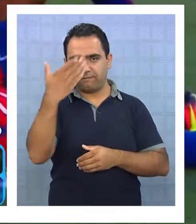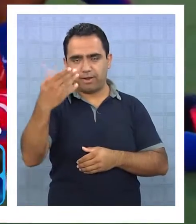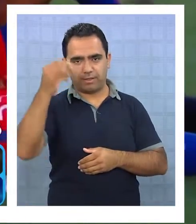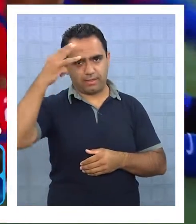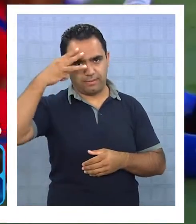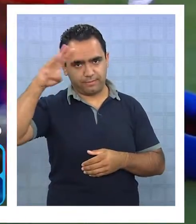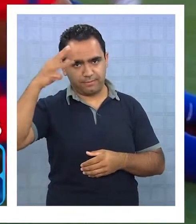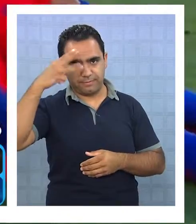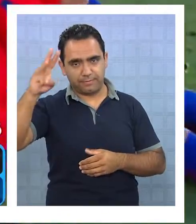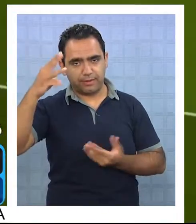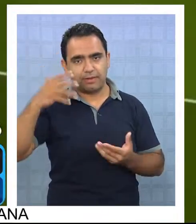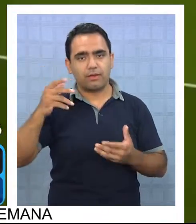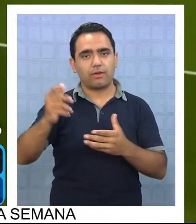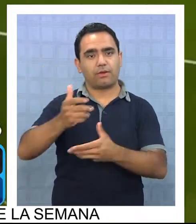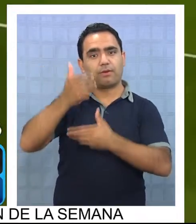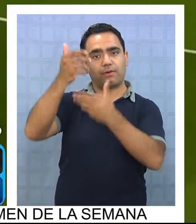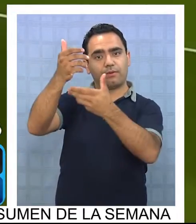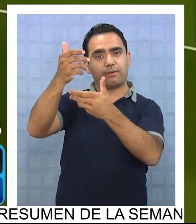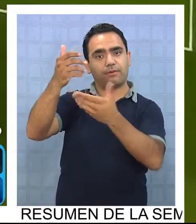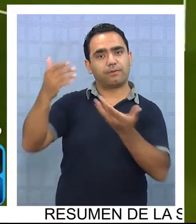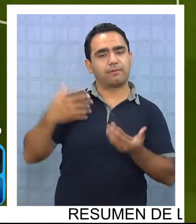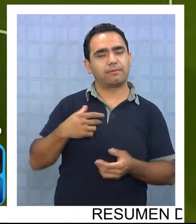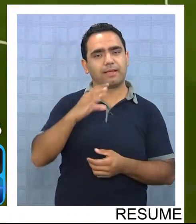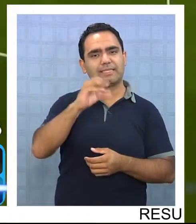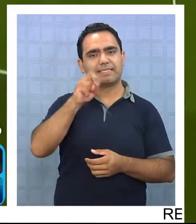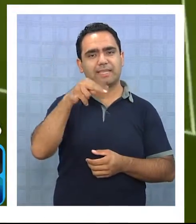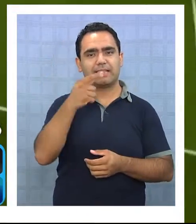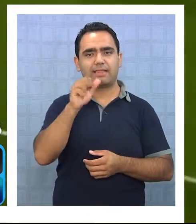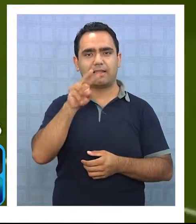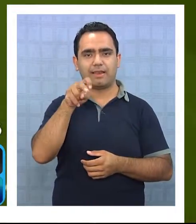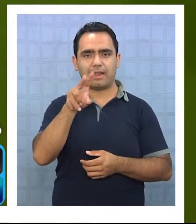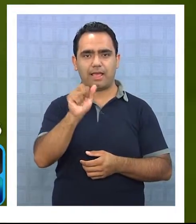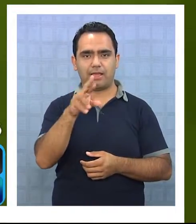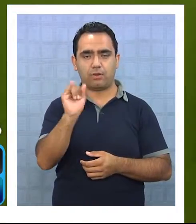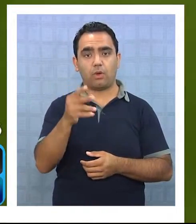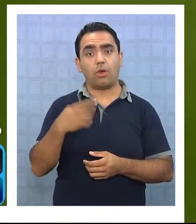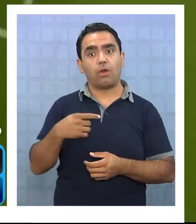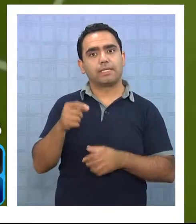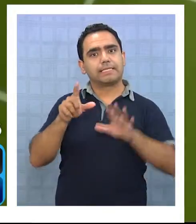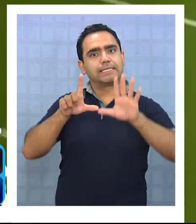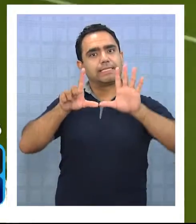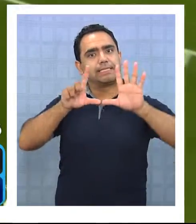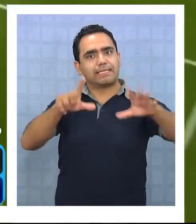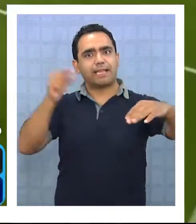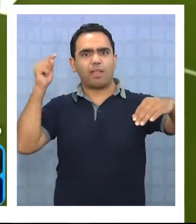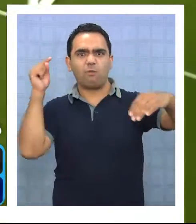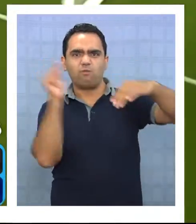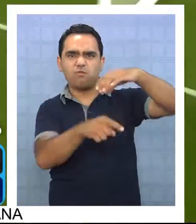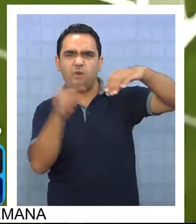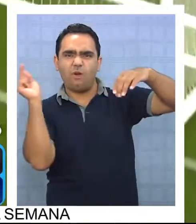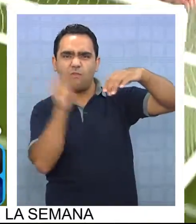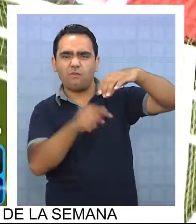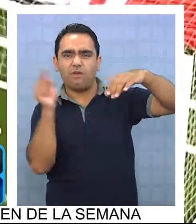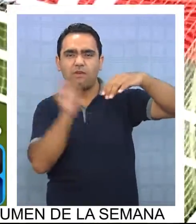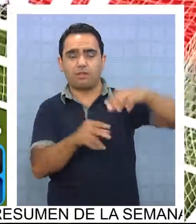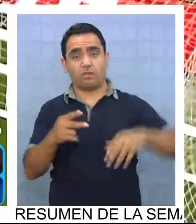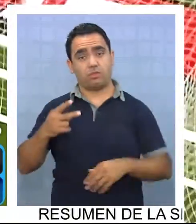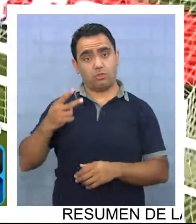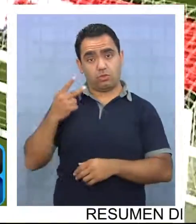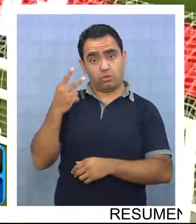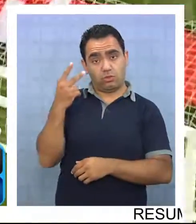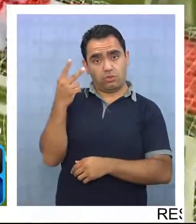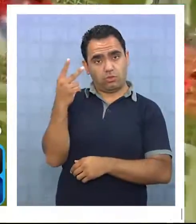América Centenario. Siete fueron los goles convertidos al meta azteca Guillermo Ochoa, dos de los cuales